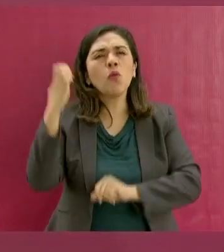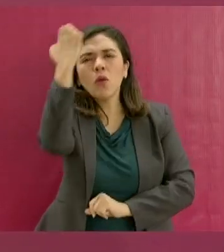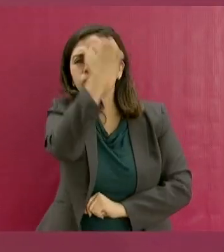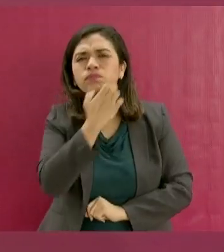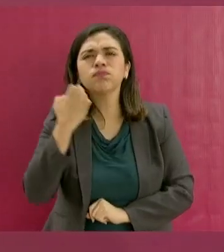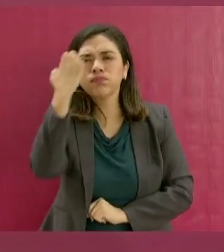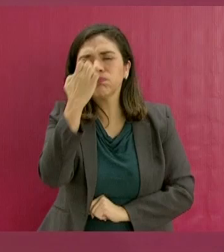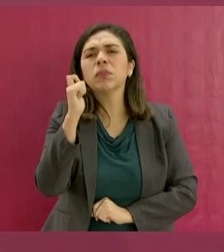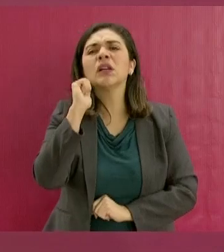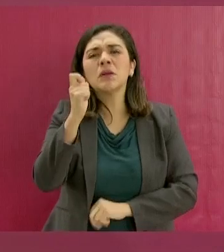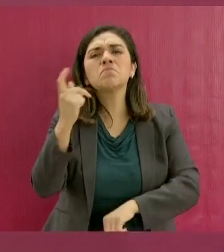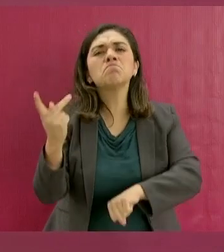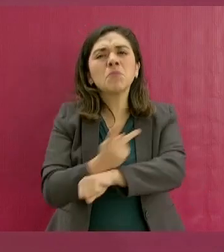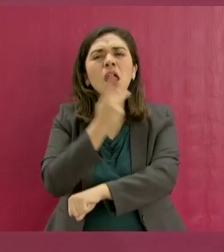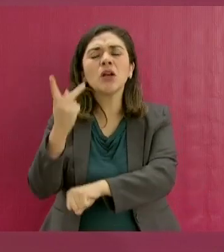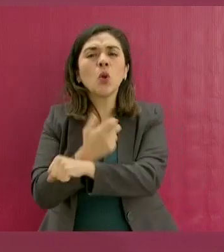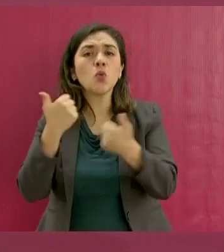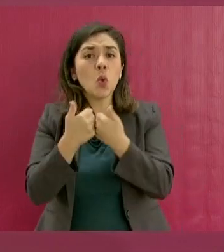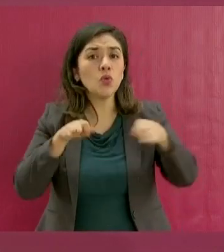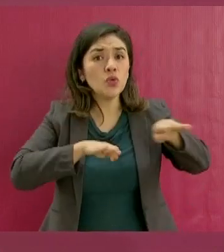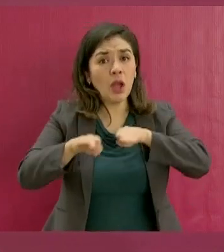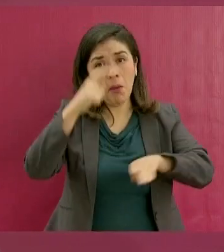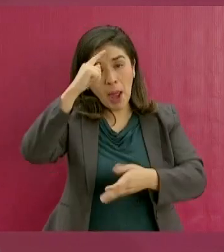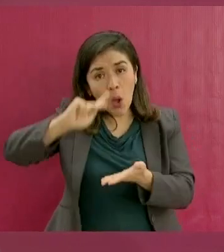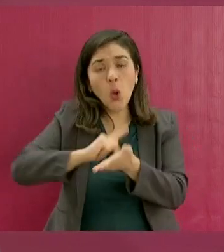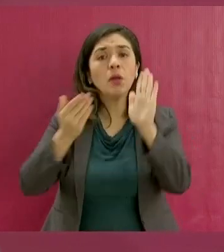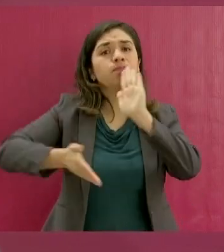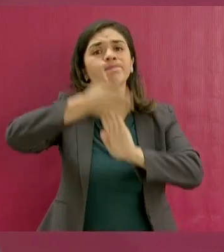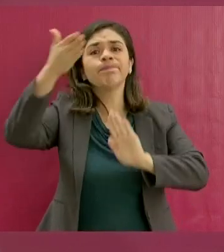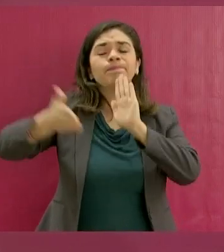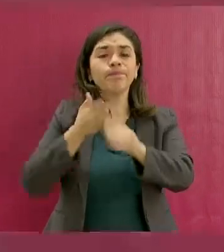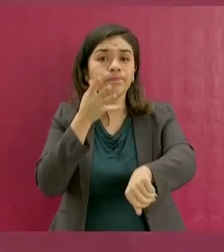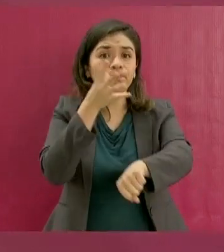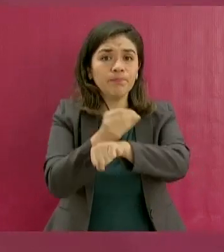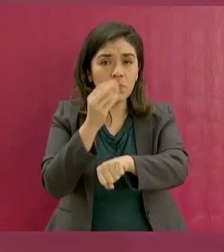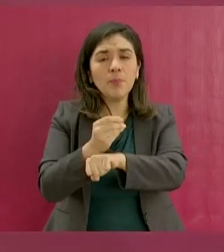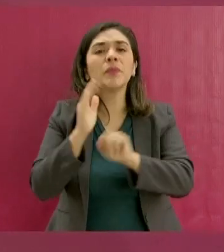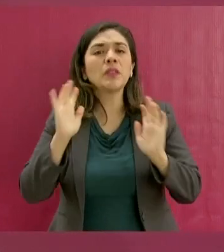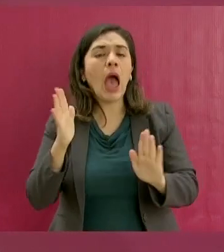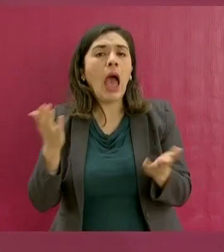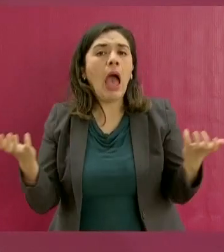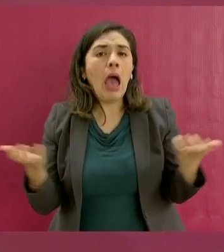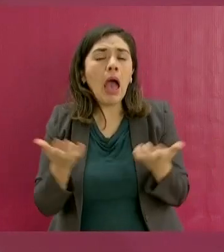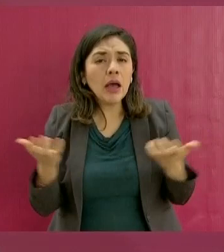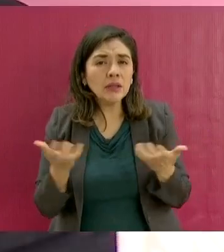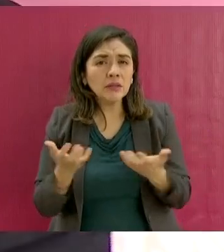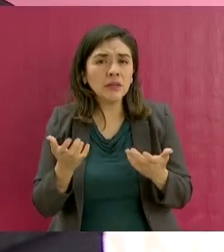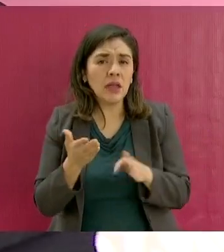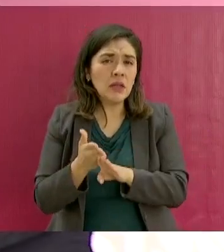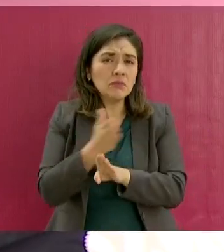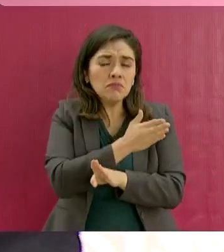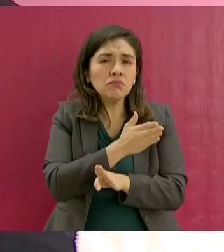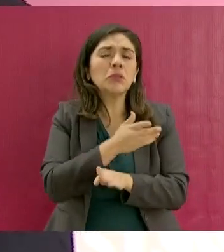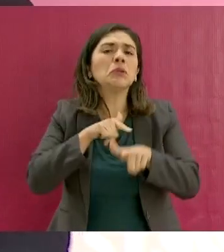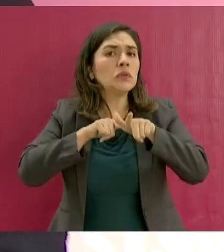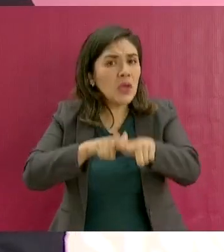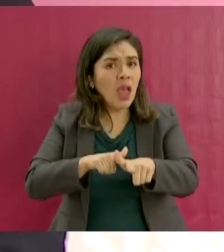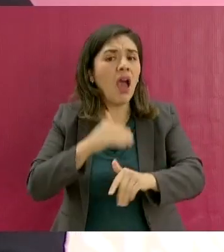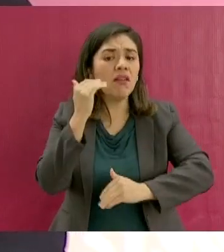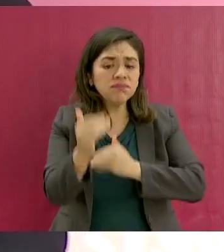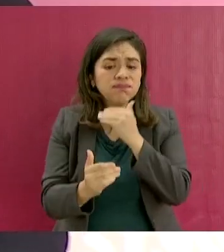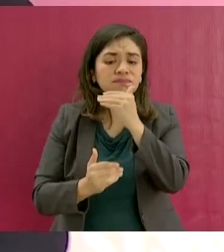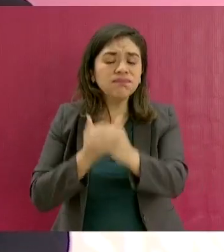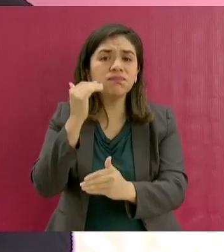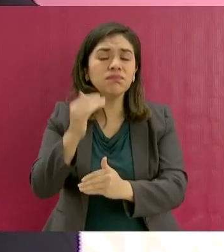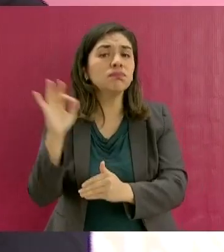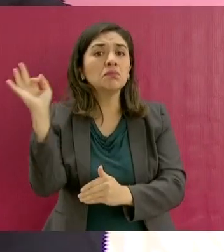sobre los trabajos de reconstrucción que se han continuado desde